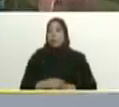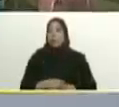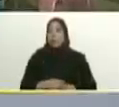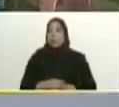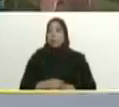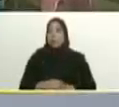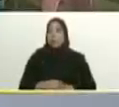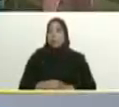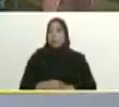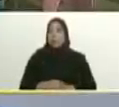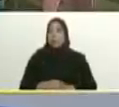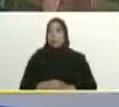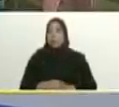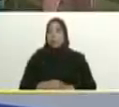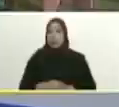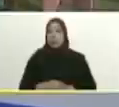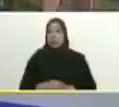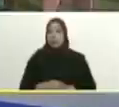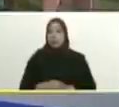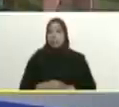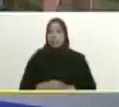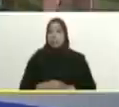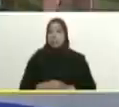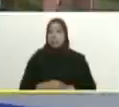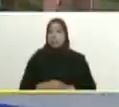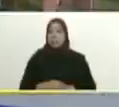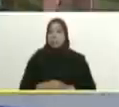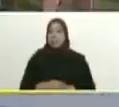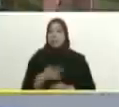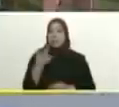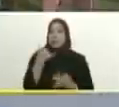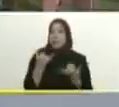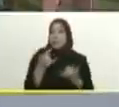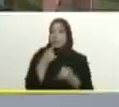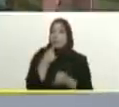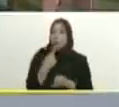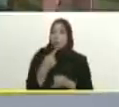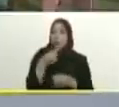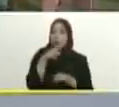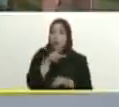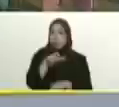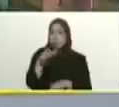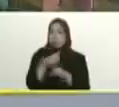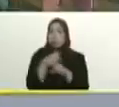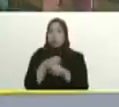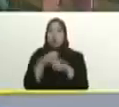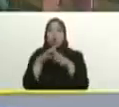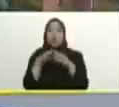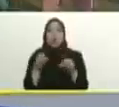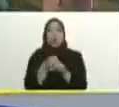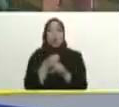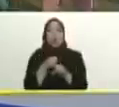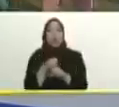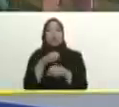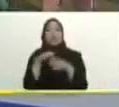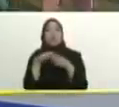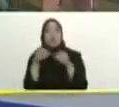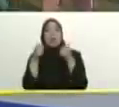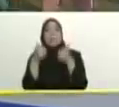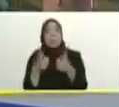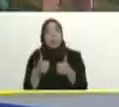y se comunica con el gobernador para enviar todo ese equipo toda esa necesidad todo ese apoyo me parece muy bien